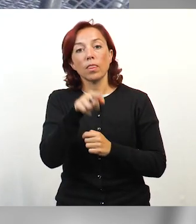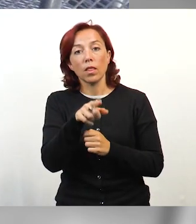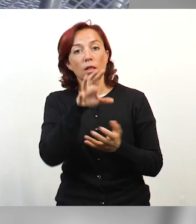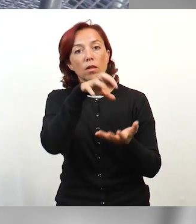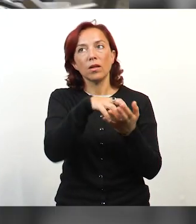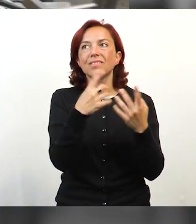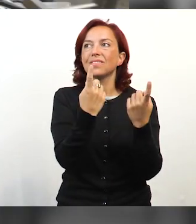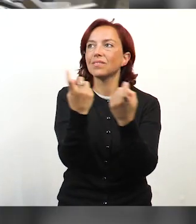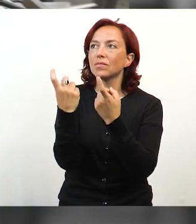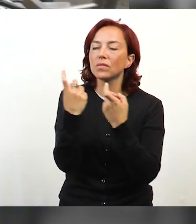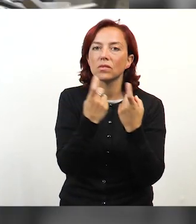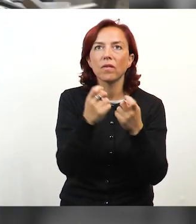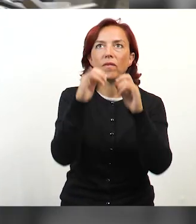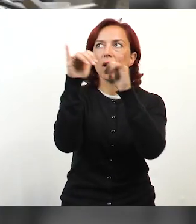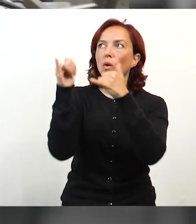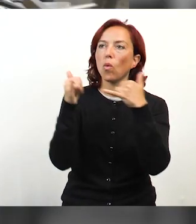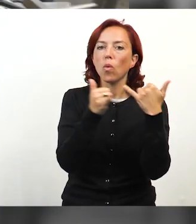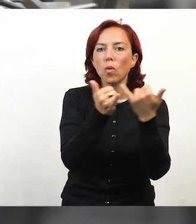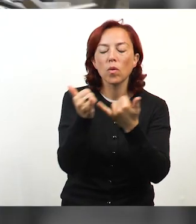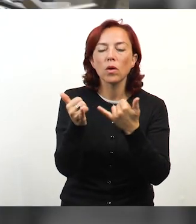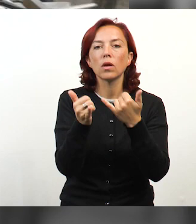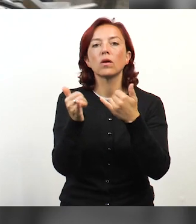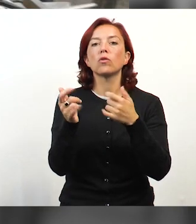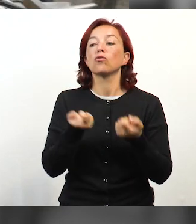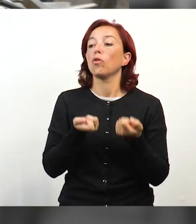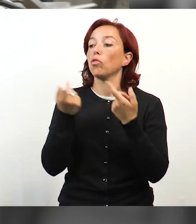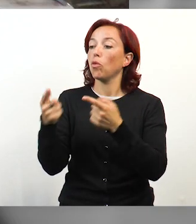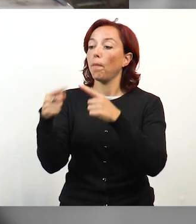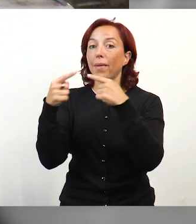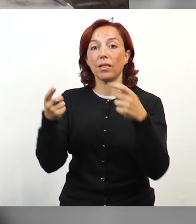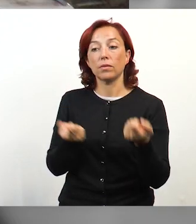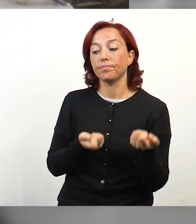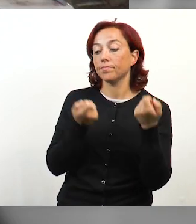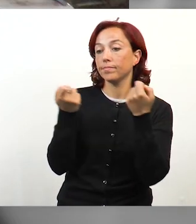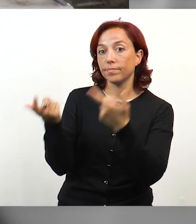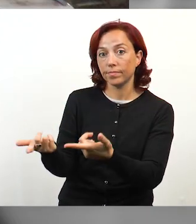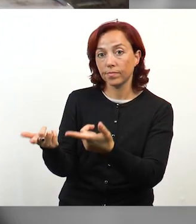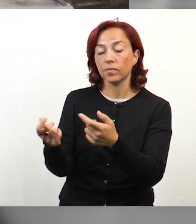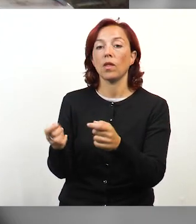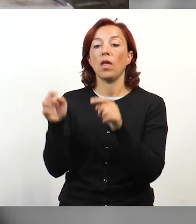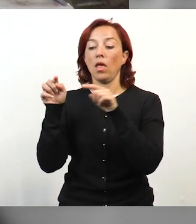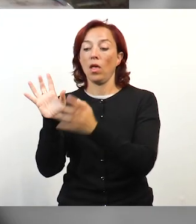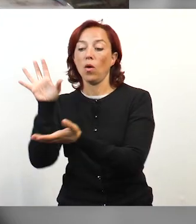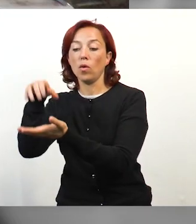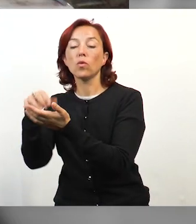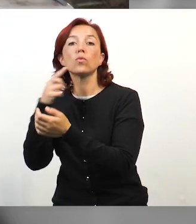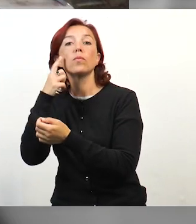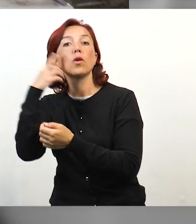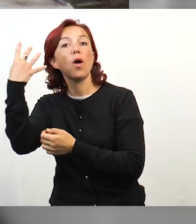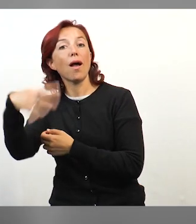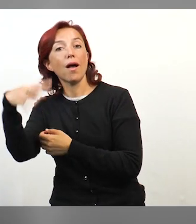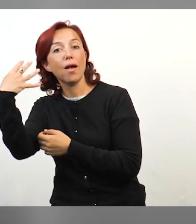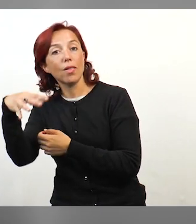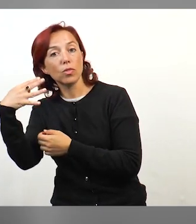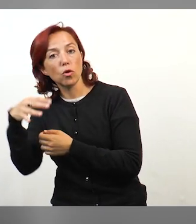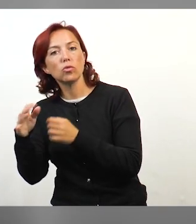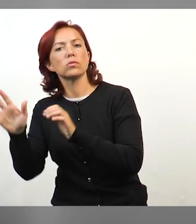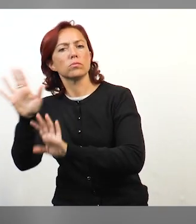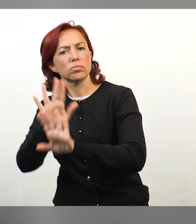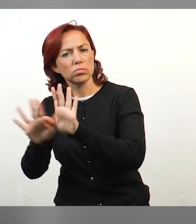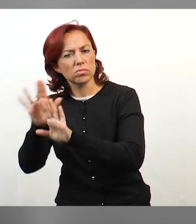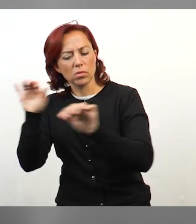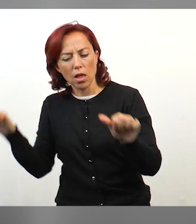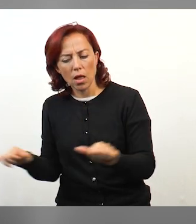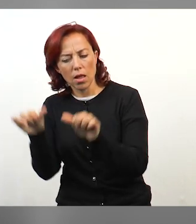El centro planteó sus carencias en cuanto a juegos recreativos y brindó los materiales necesarios. Por su parte, la unidad número 14